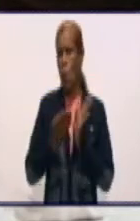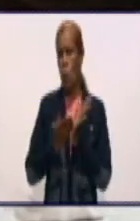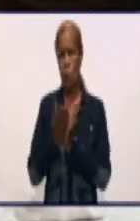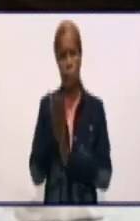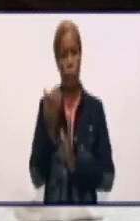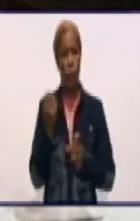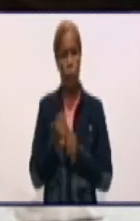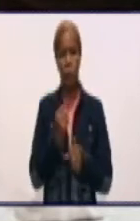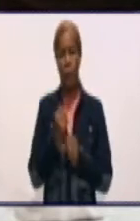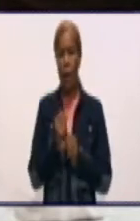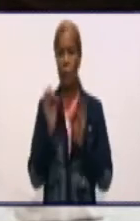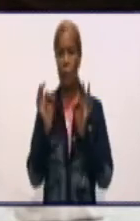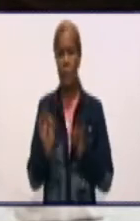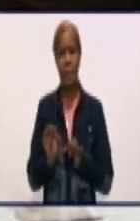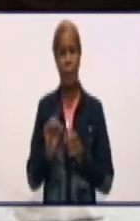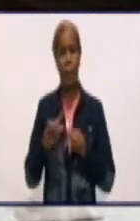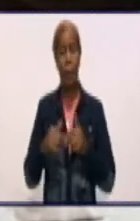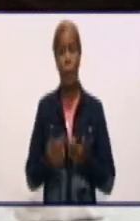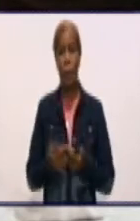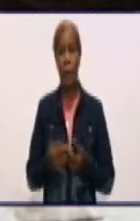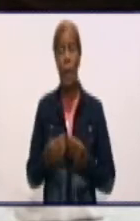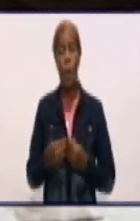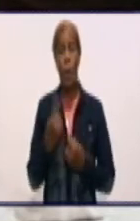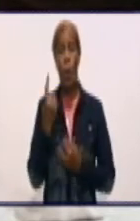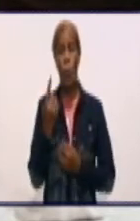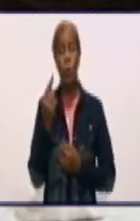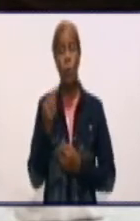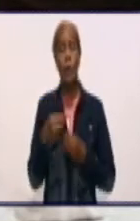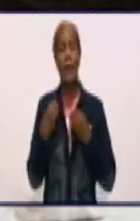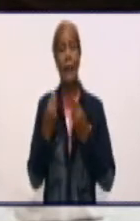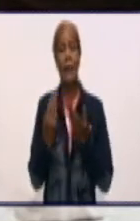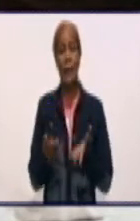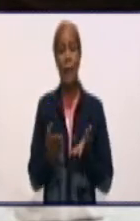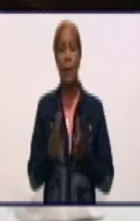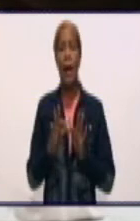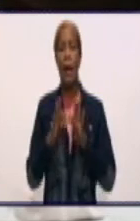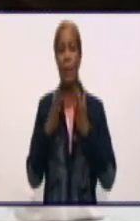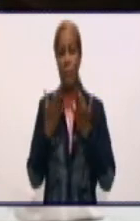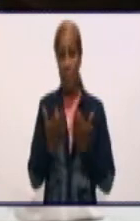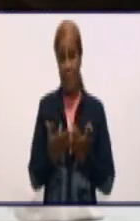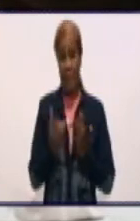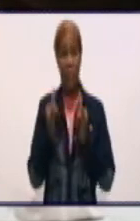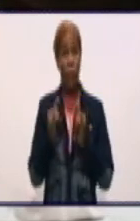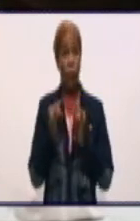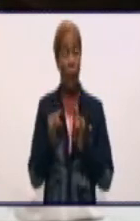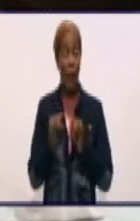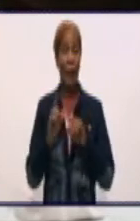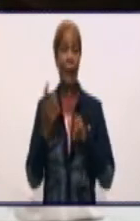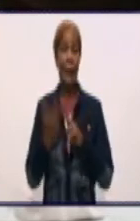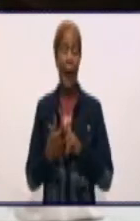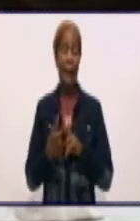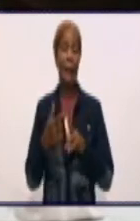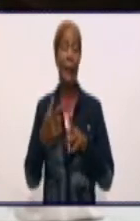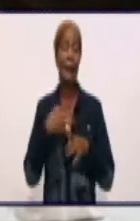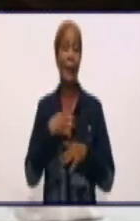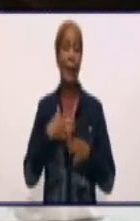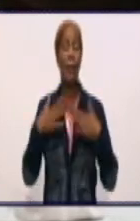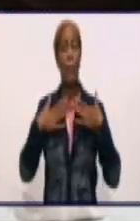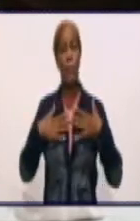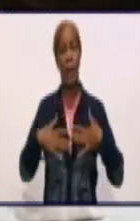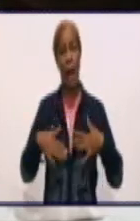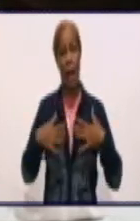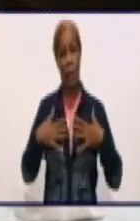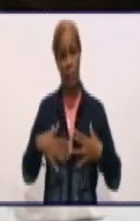Lo único que hay que darle un mensaje también a la familia, que hay que tener paciencia, hay que tener